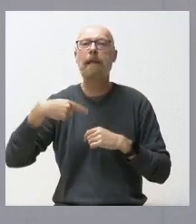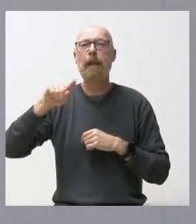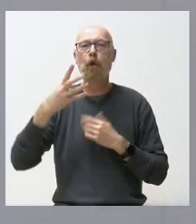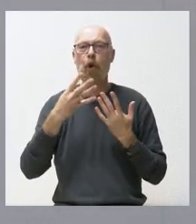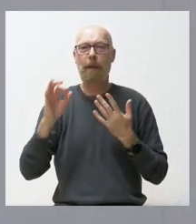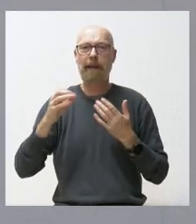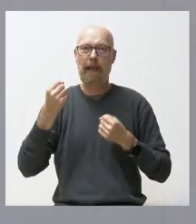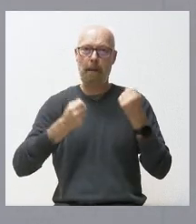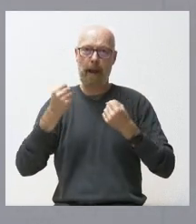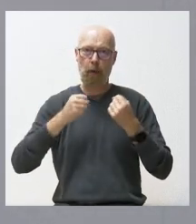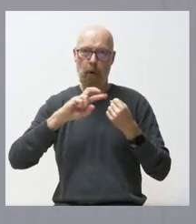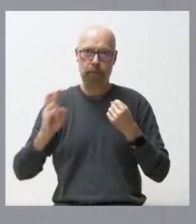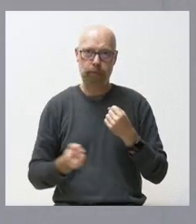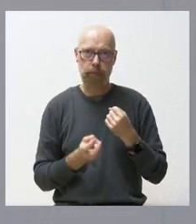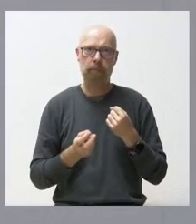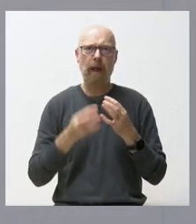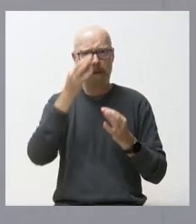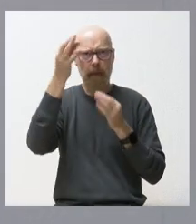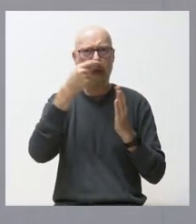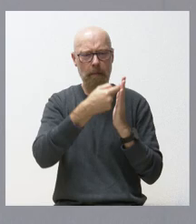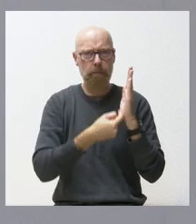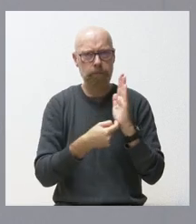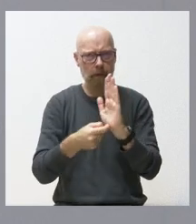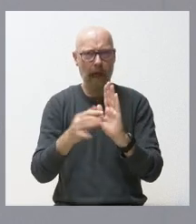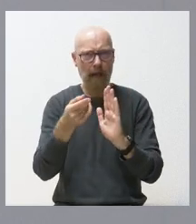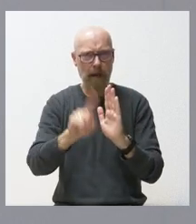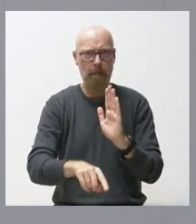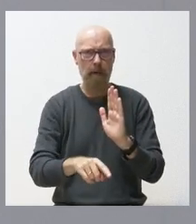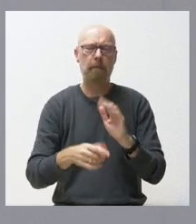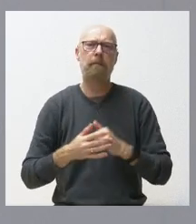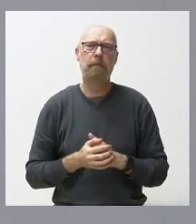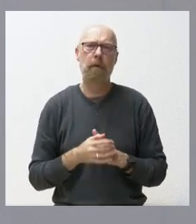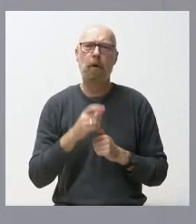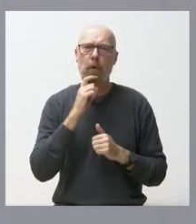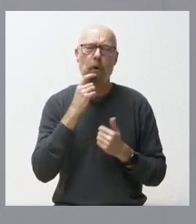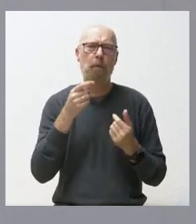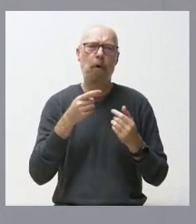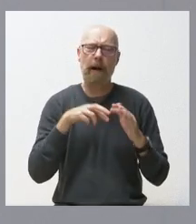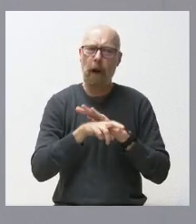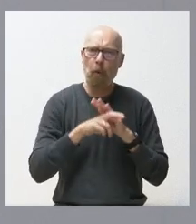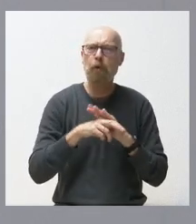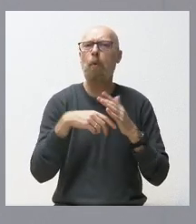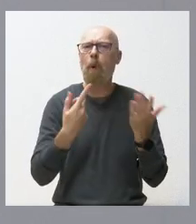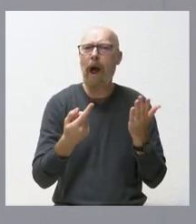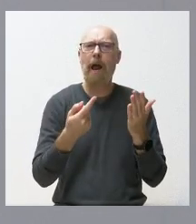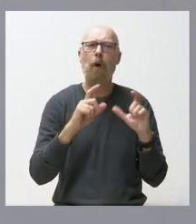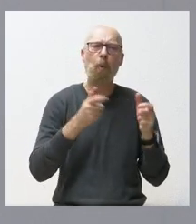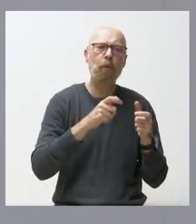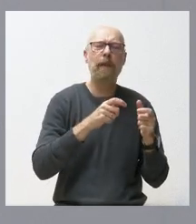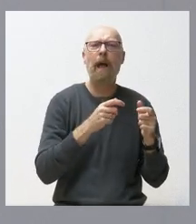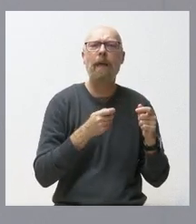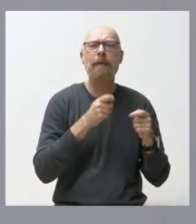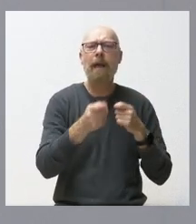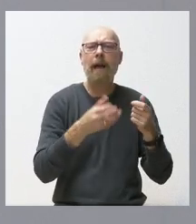ustedes el detalle bastante preciso de cuáles son todas las adaptaciones, cuáles son los medios, qué pone la Junta y qué pone cada una de las